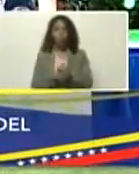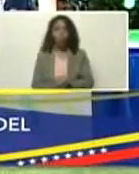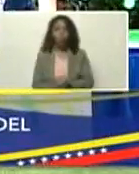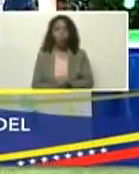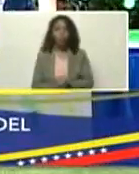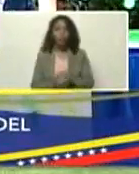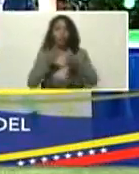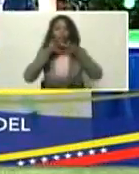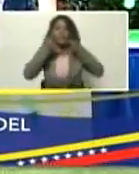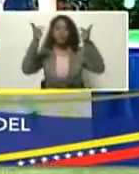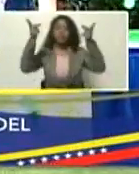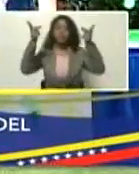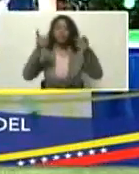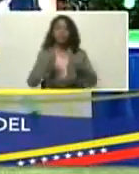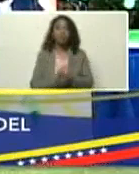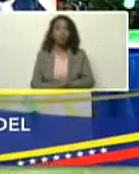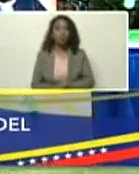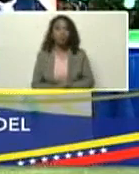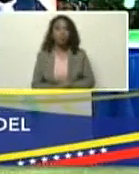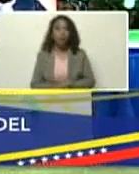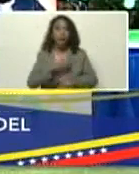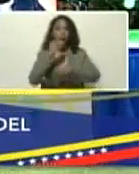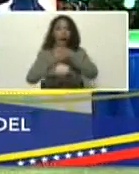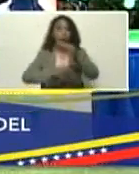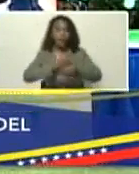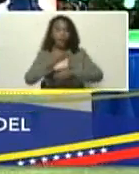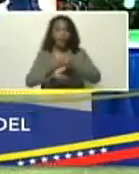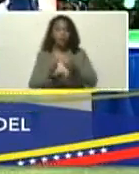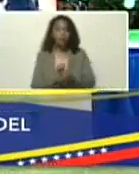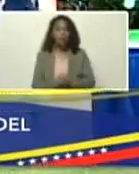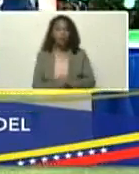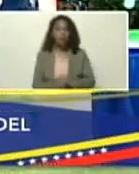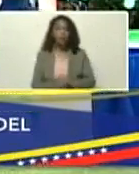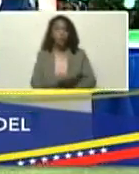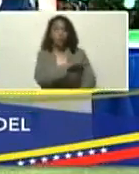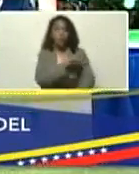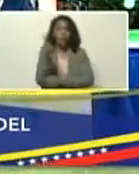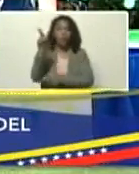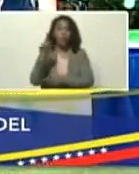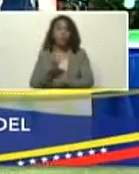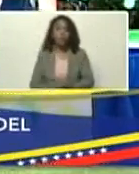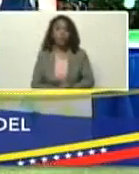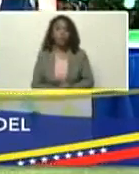divúlguese, ejecútese, cúmplase,